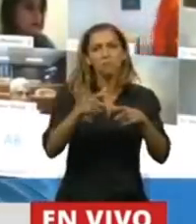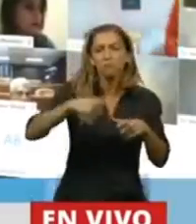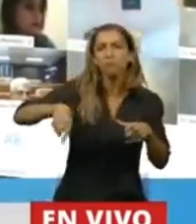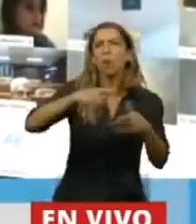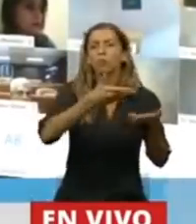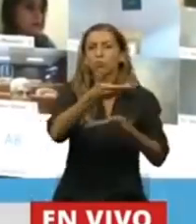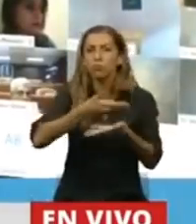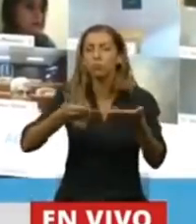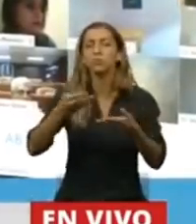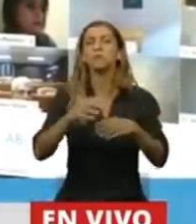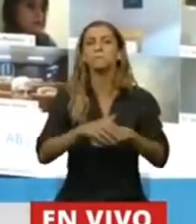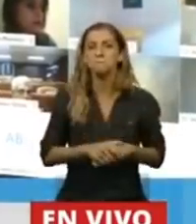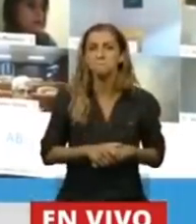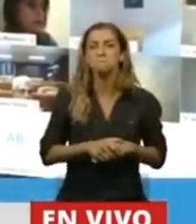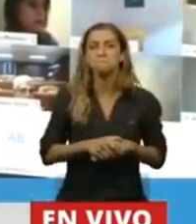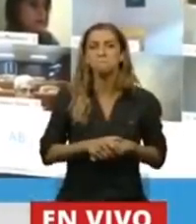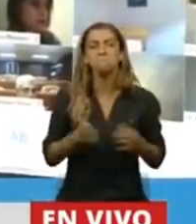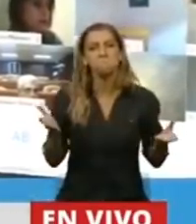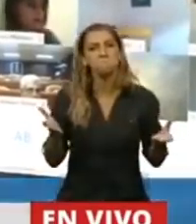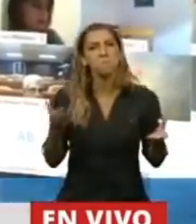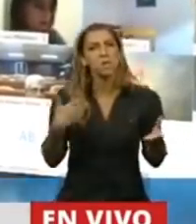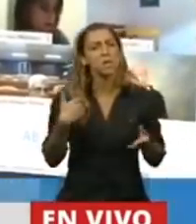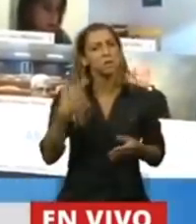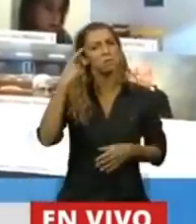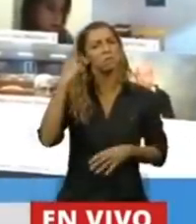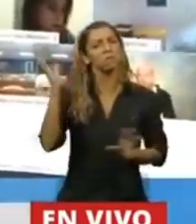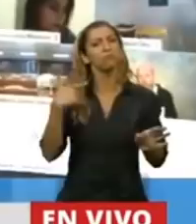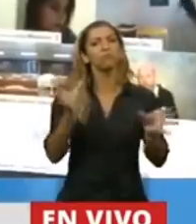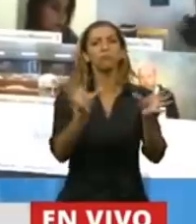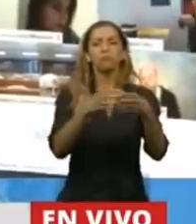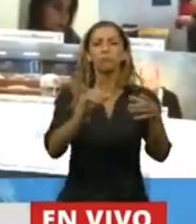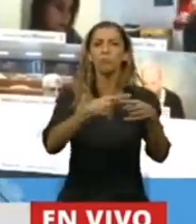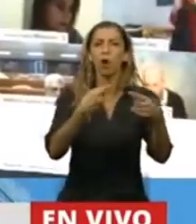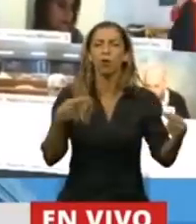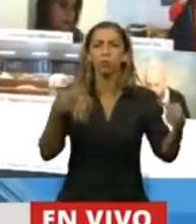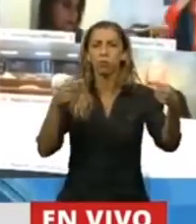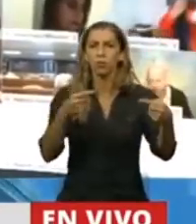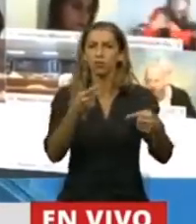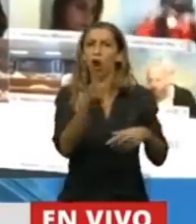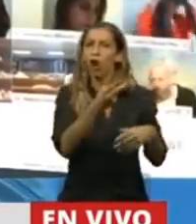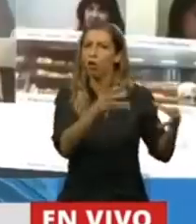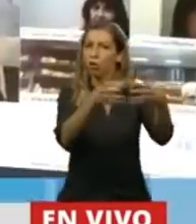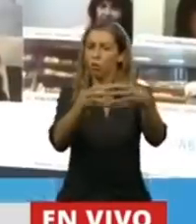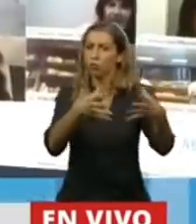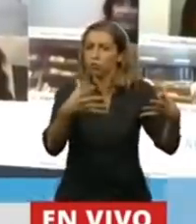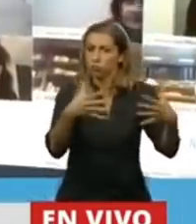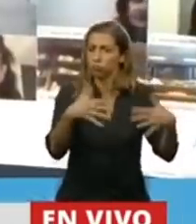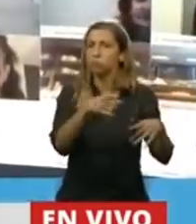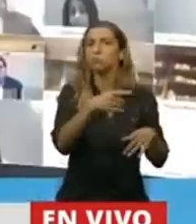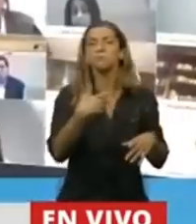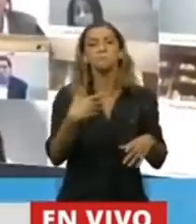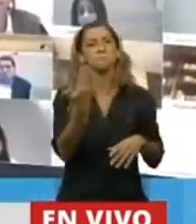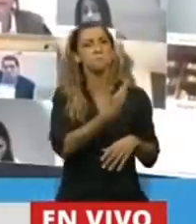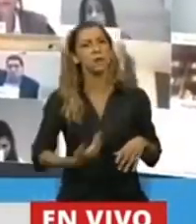Ninguno de los dos jefes de bloque del mayor bloque opositor al gobierno del expresidente Macri fue nunca convocado por el